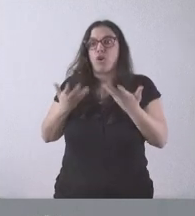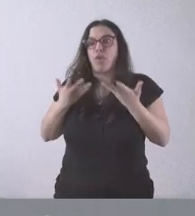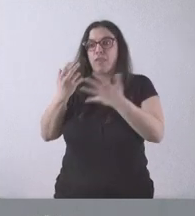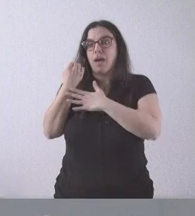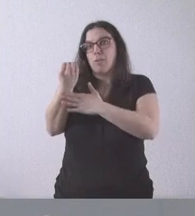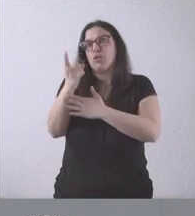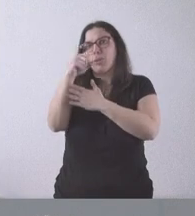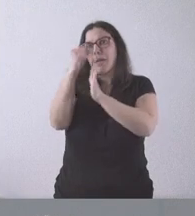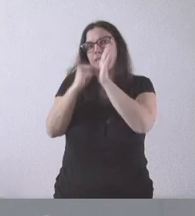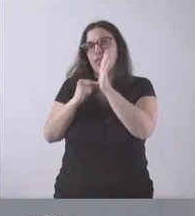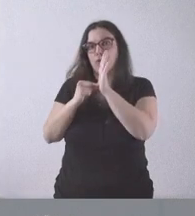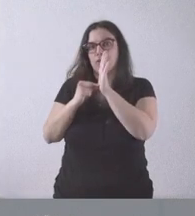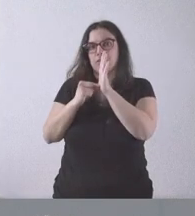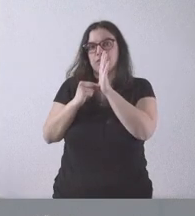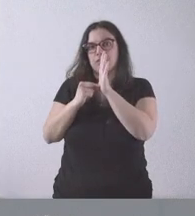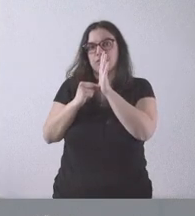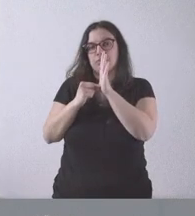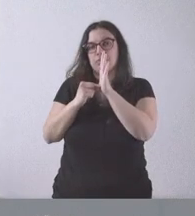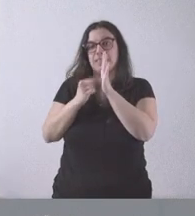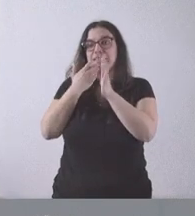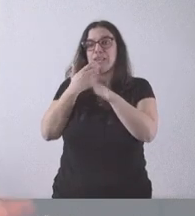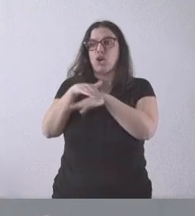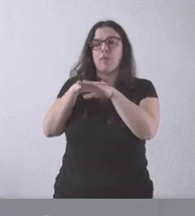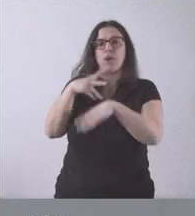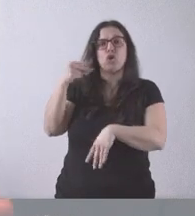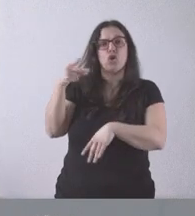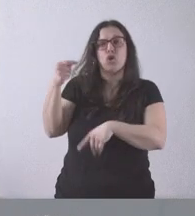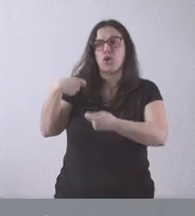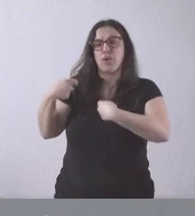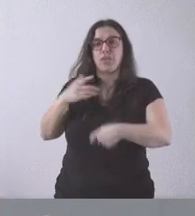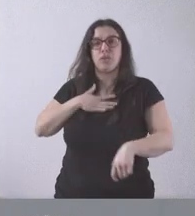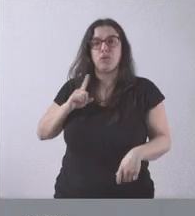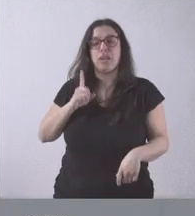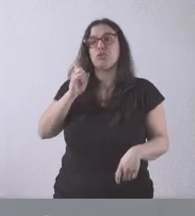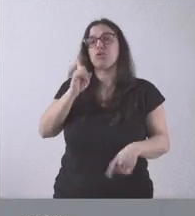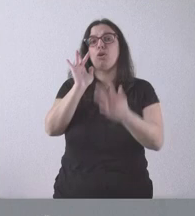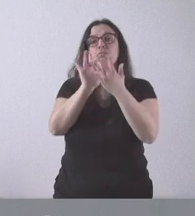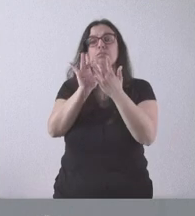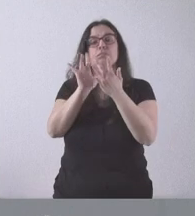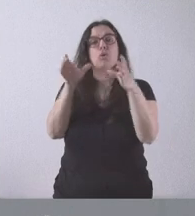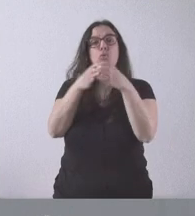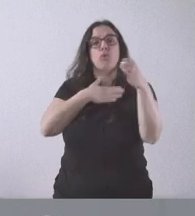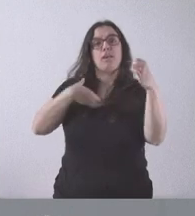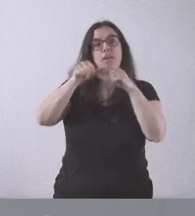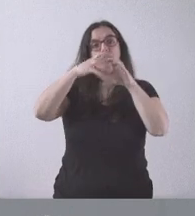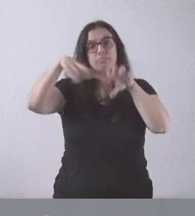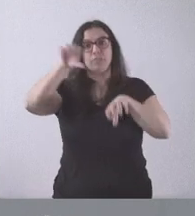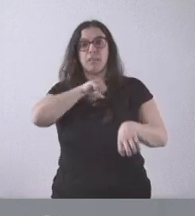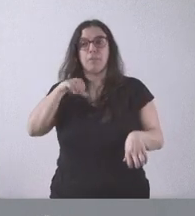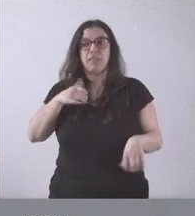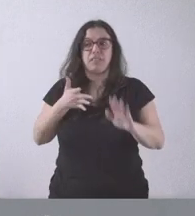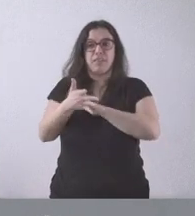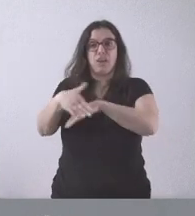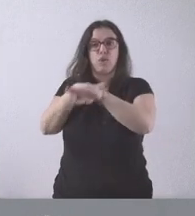también ofrece una serie de condiciones para ese apoyo. Si el Gobierno se niega a negociar y solo negocia con los grupos separatistas, pues hay un problema por parte del Gobierno